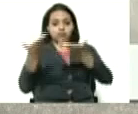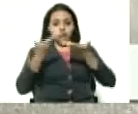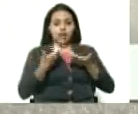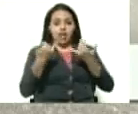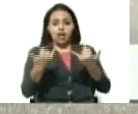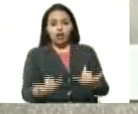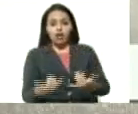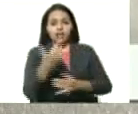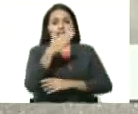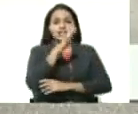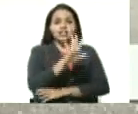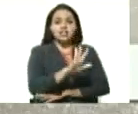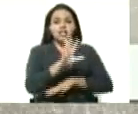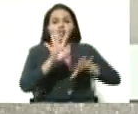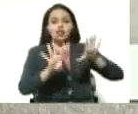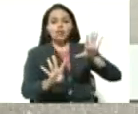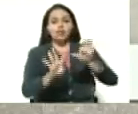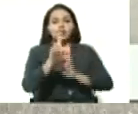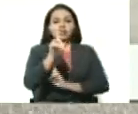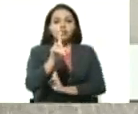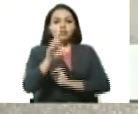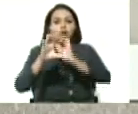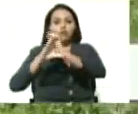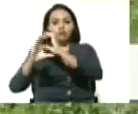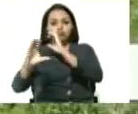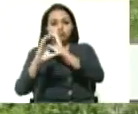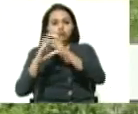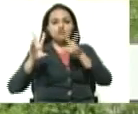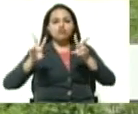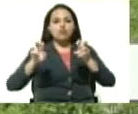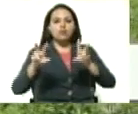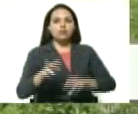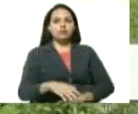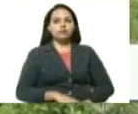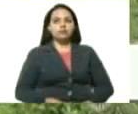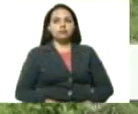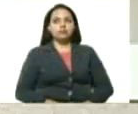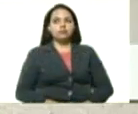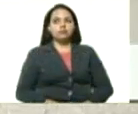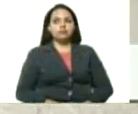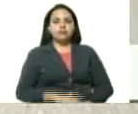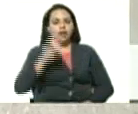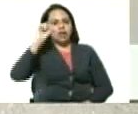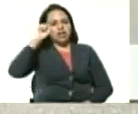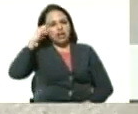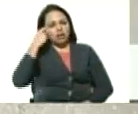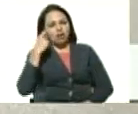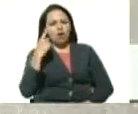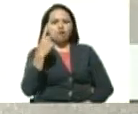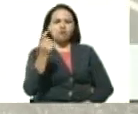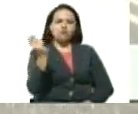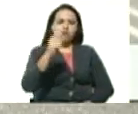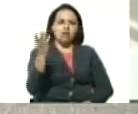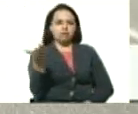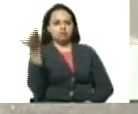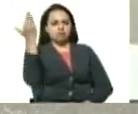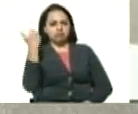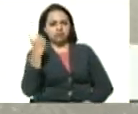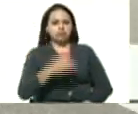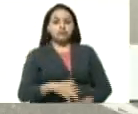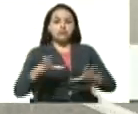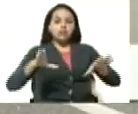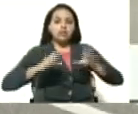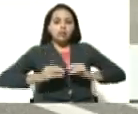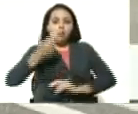591 unidades nuevas. Recordemos que hace menos de un mes asumimos